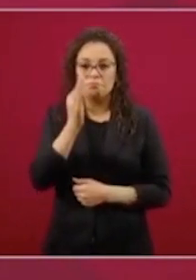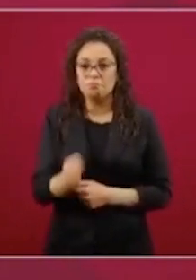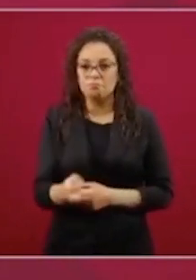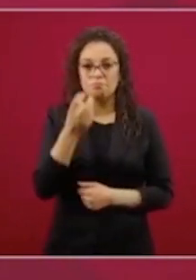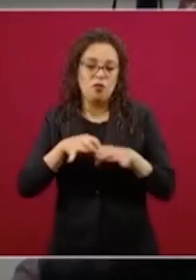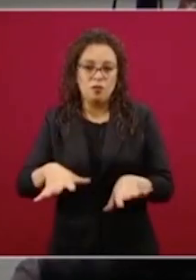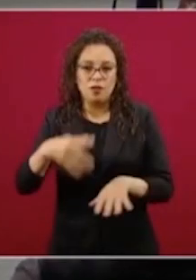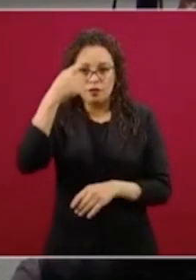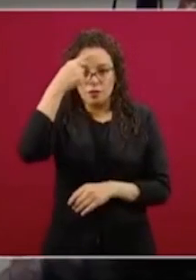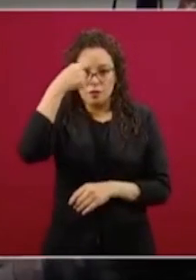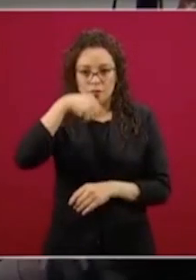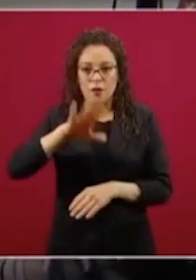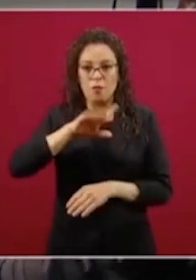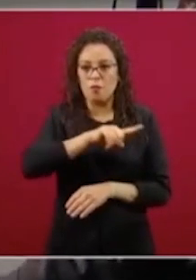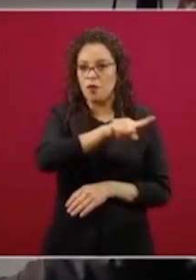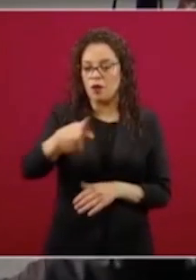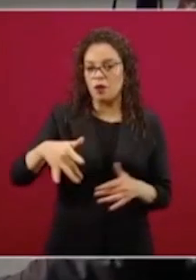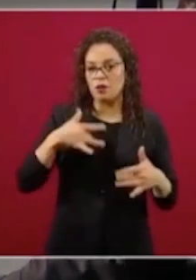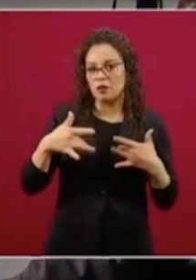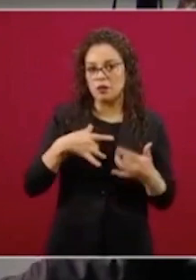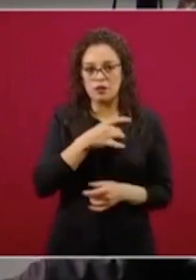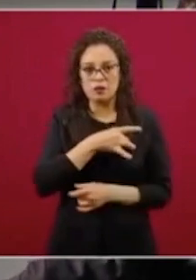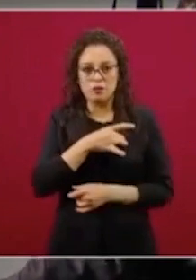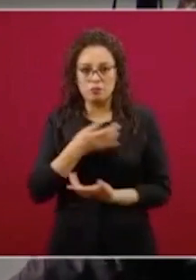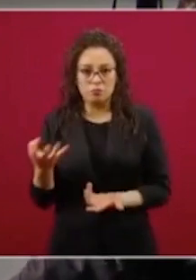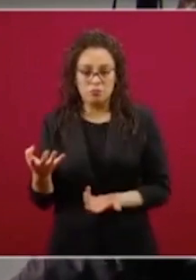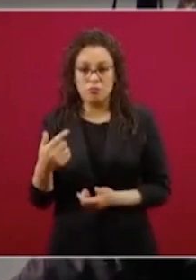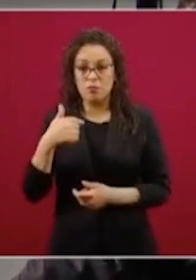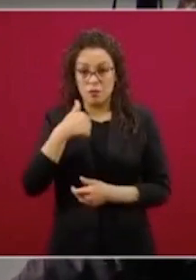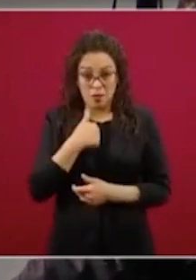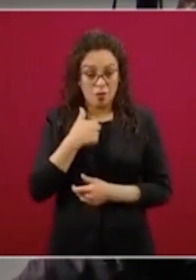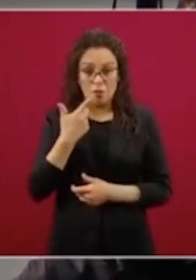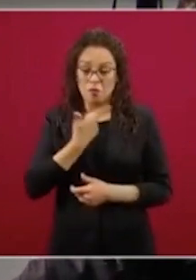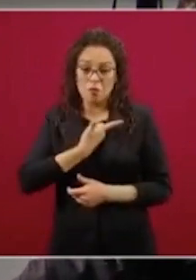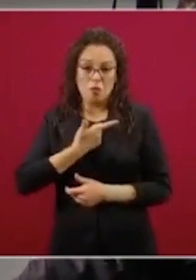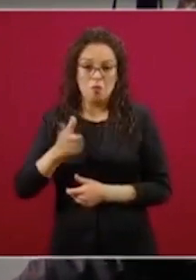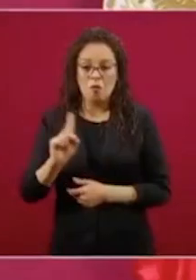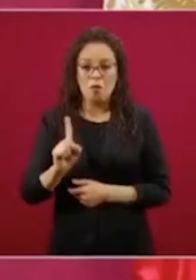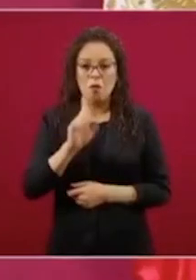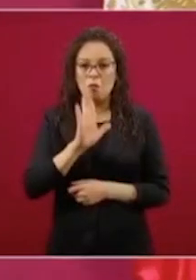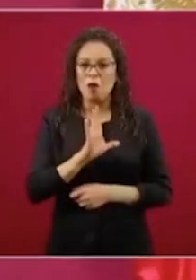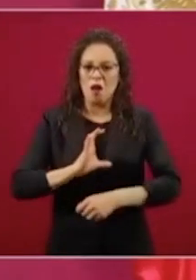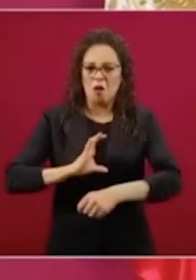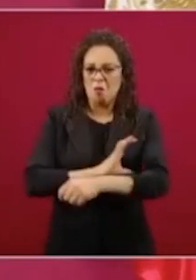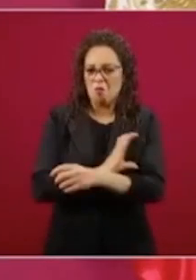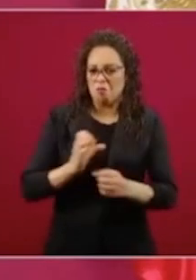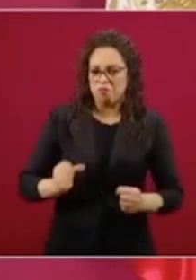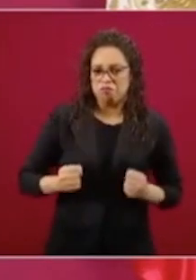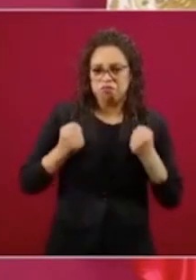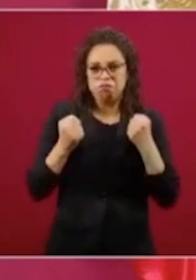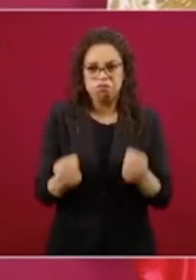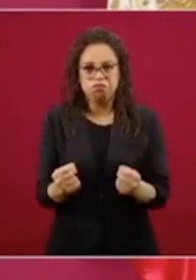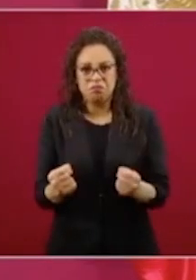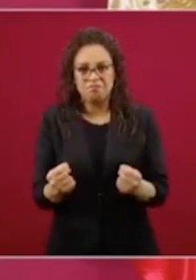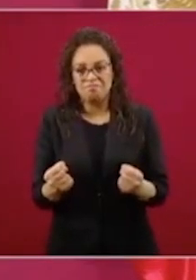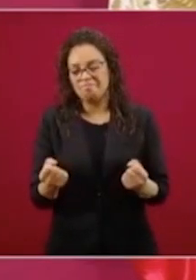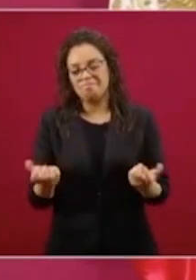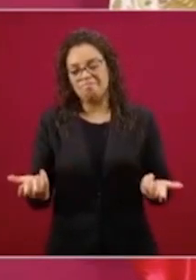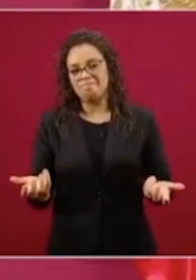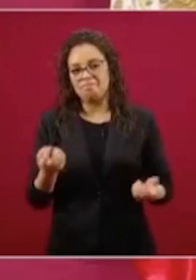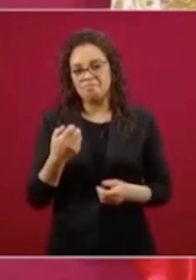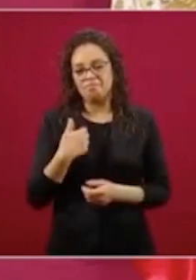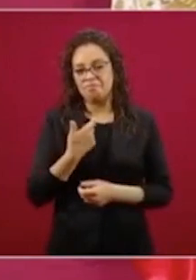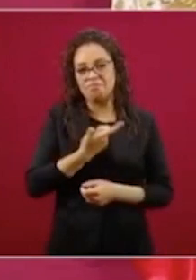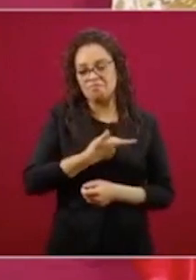campaña. No soy partidario del autoritarismo y creo que es más que autoritaria esa campaña,